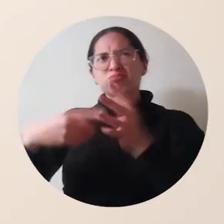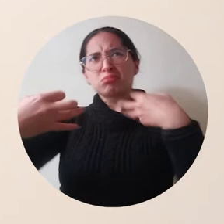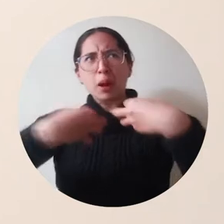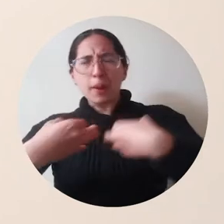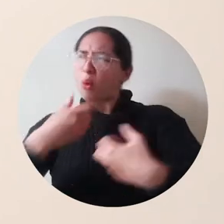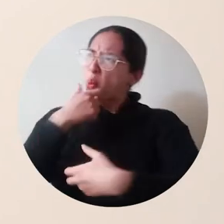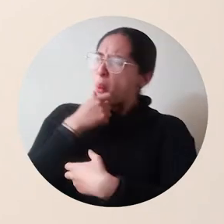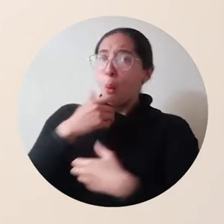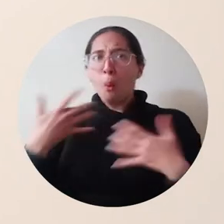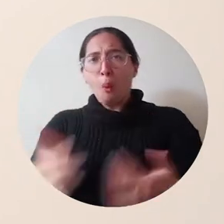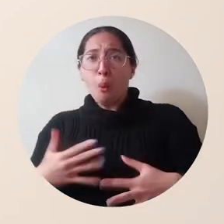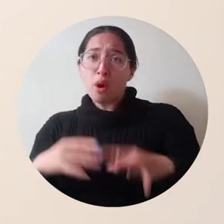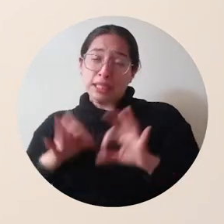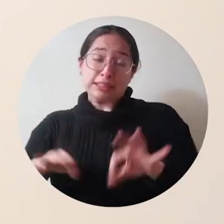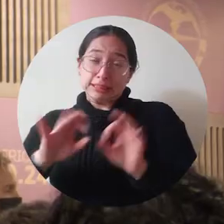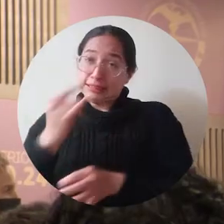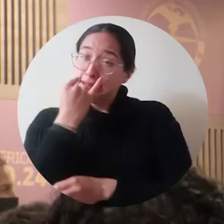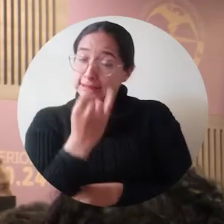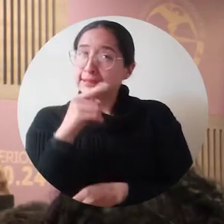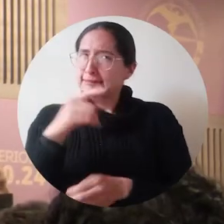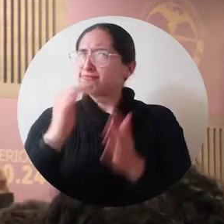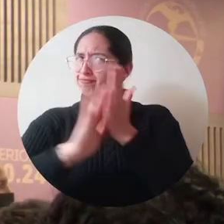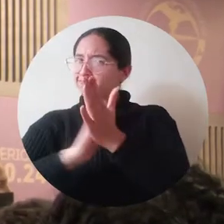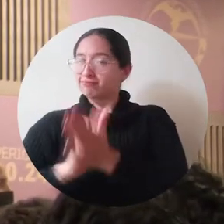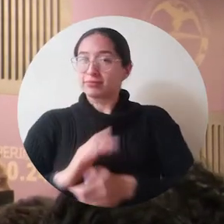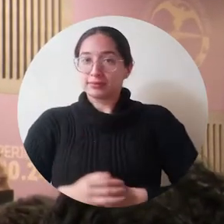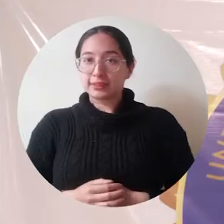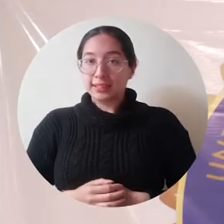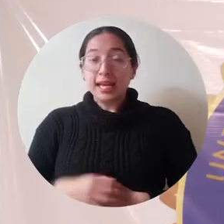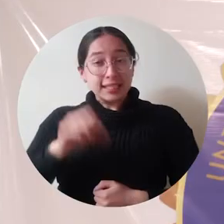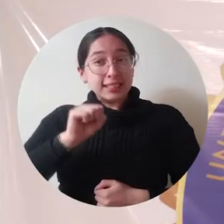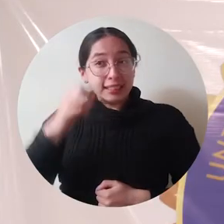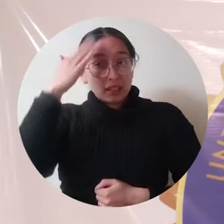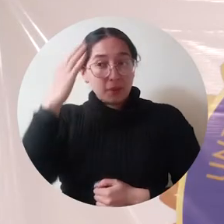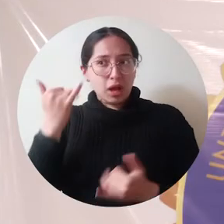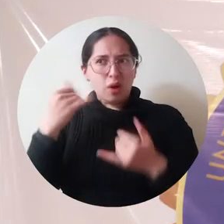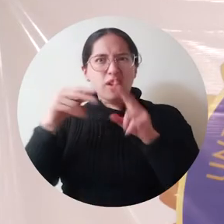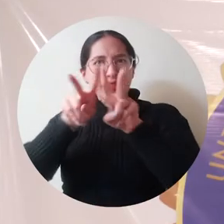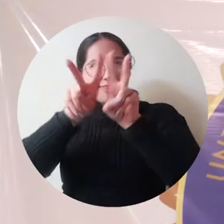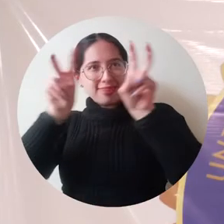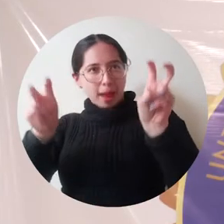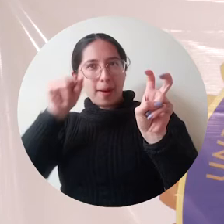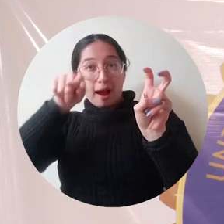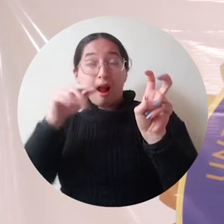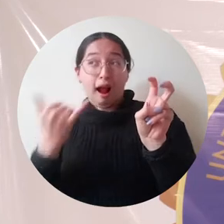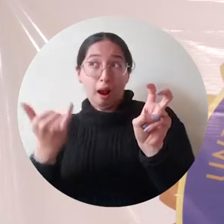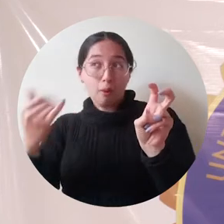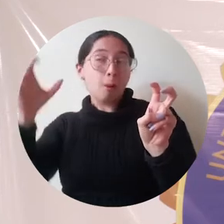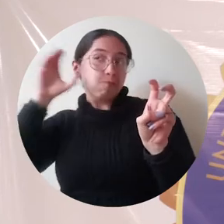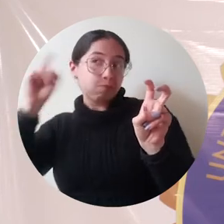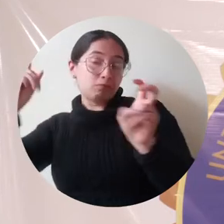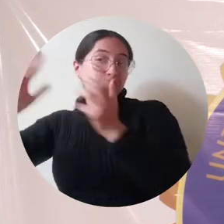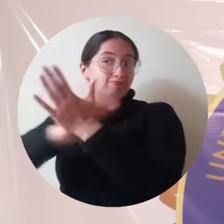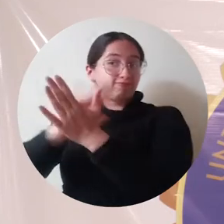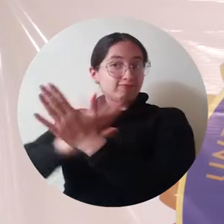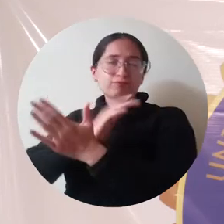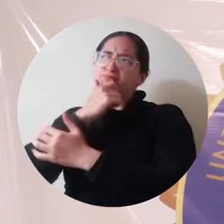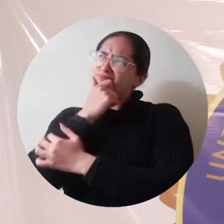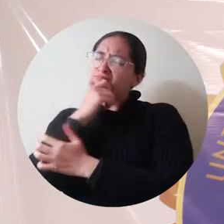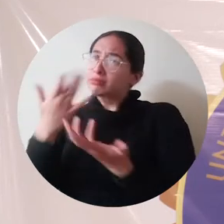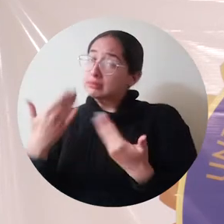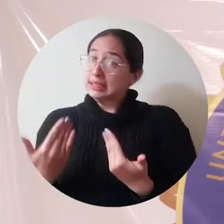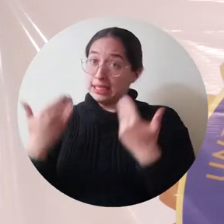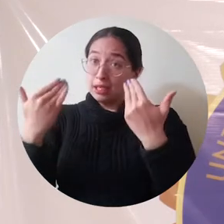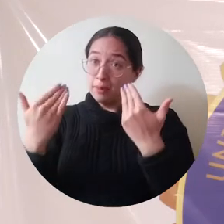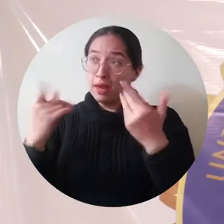actualizarnos en esa óptica, esa visión y cómo sucede el conflicto. Bueno, la verdad fue una temática bastante interesante ya que es una temática